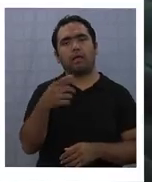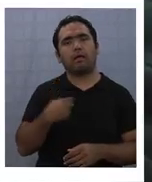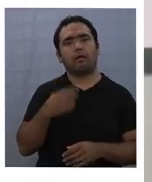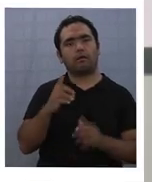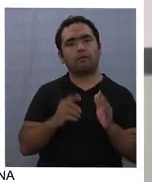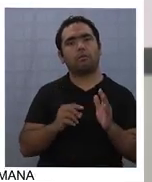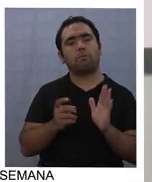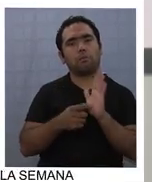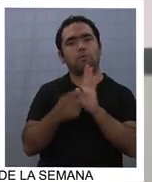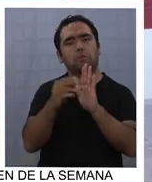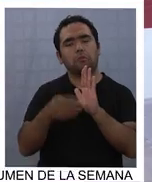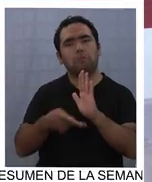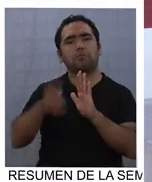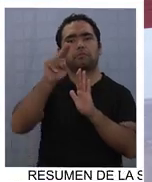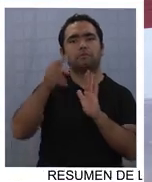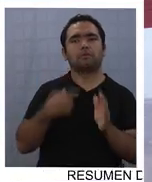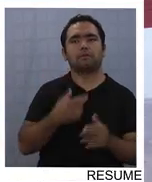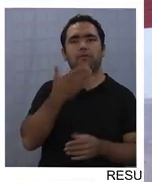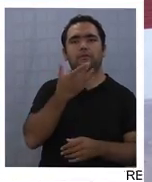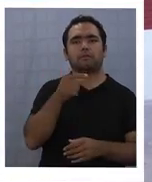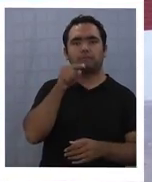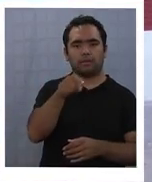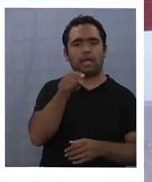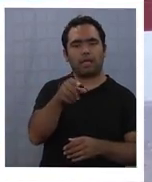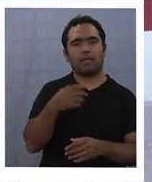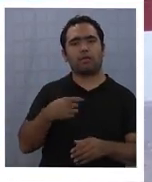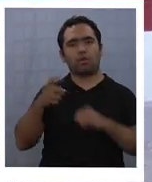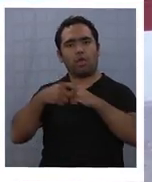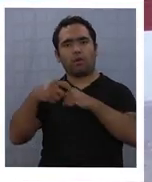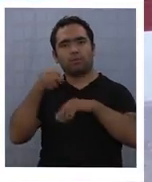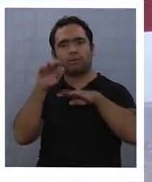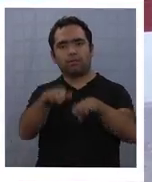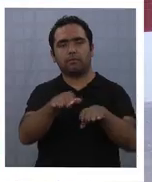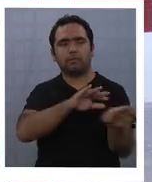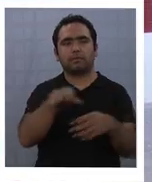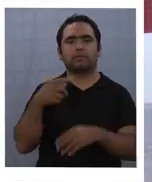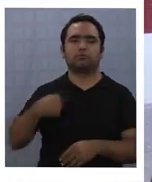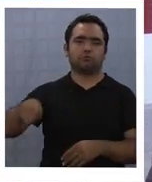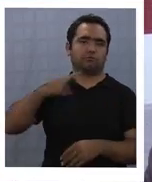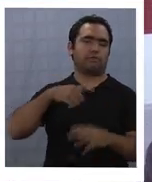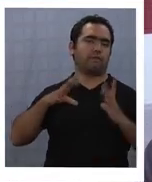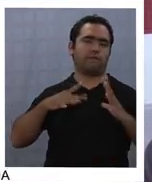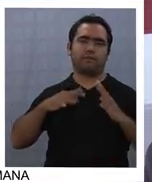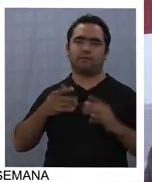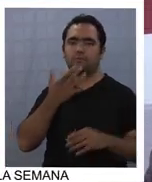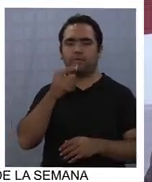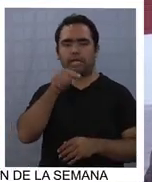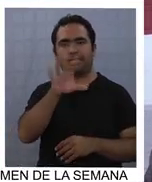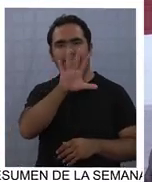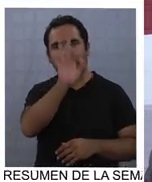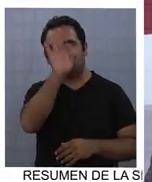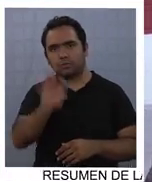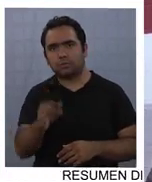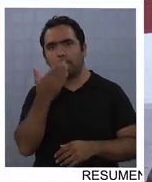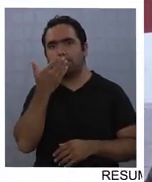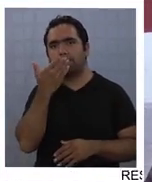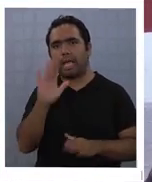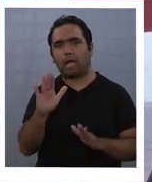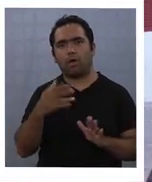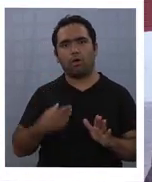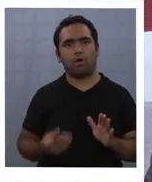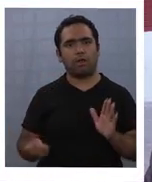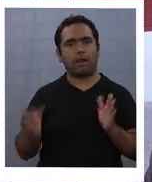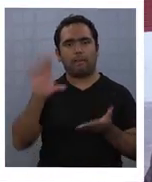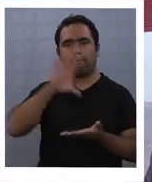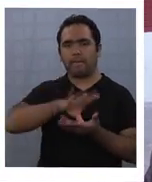Bueno, estamos felices porque, bueno, ahí si hablamos de esos resultados, estamos dentro del 5% mejor del país. Eso